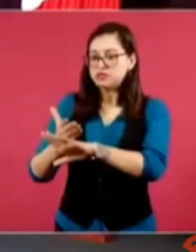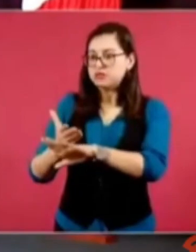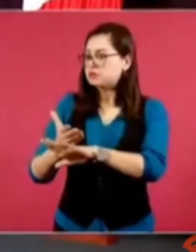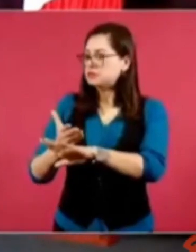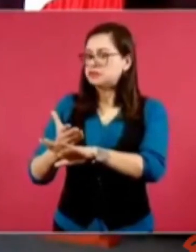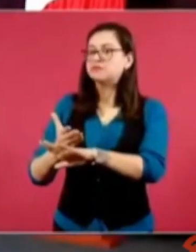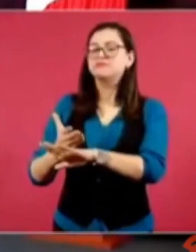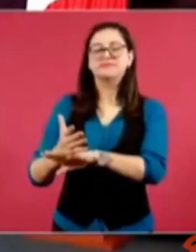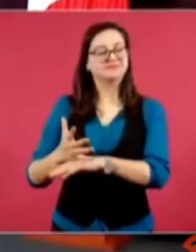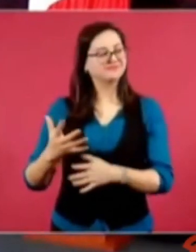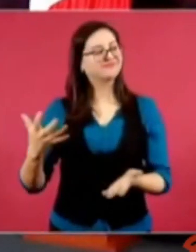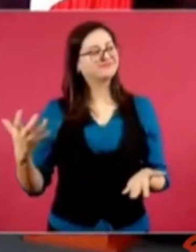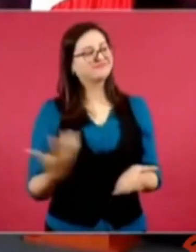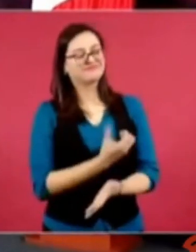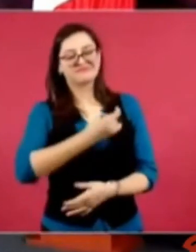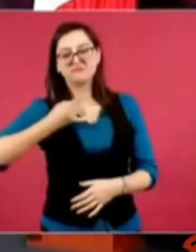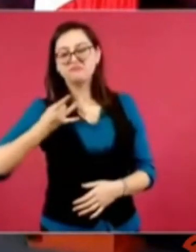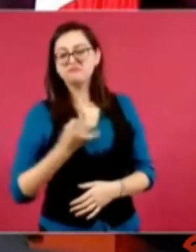ganas